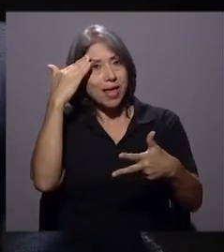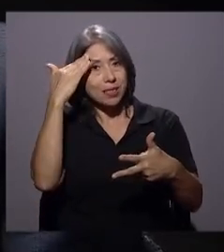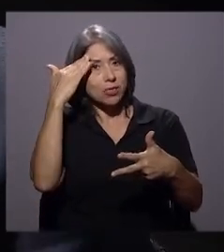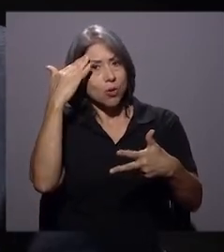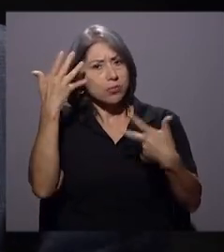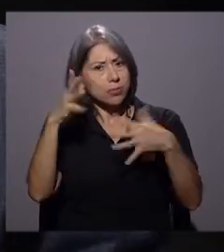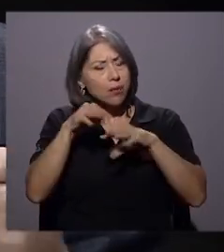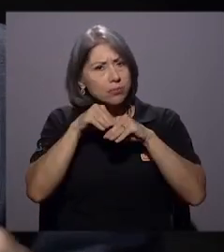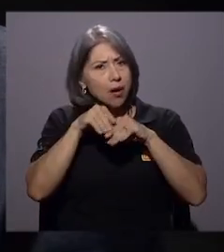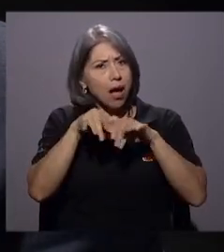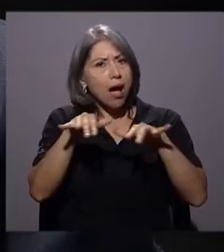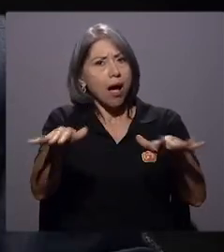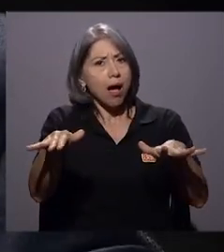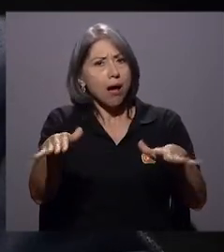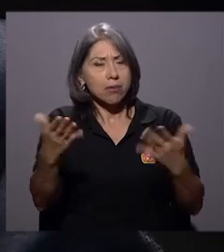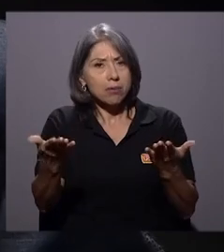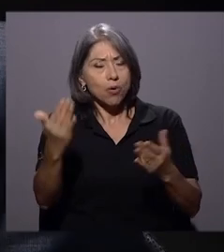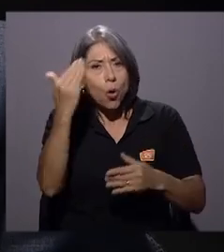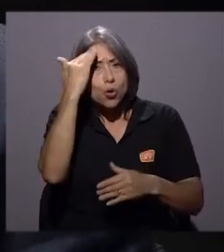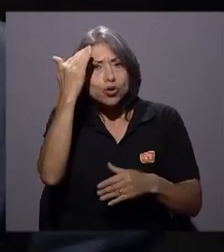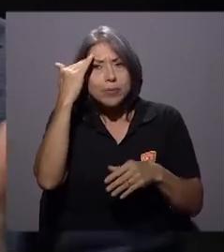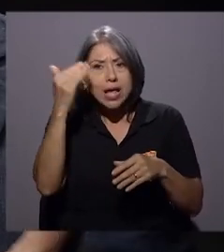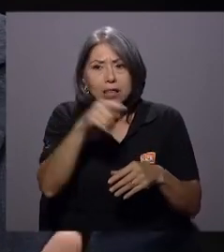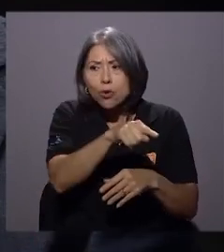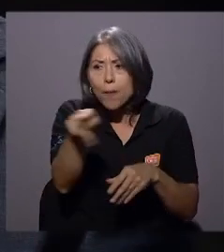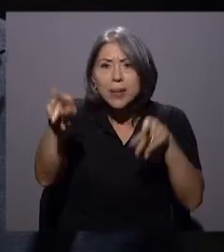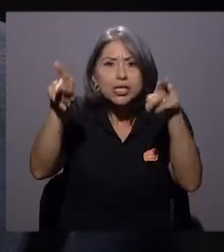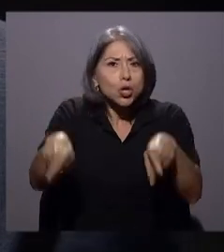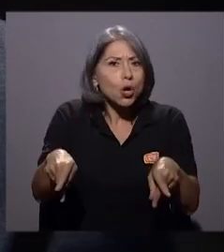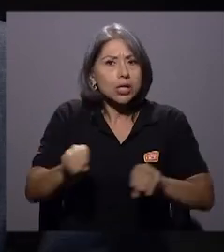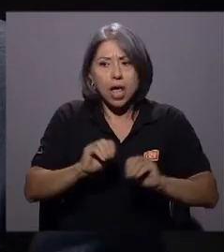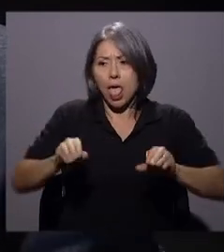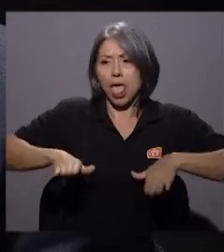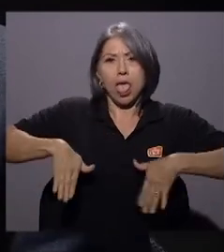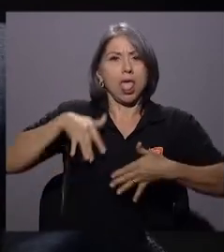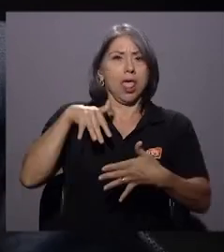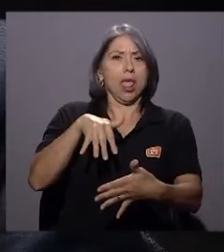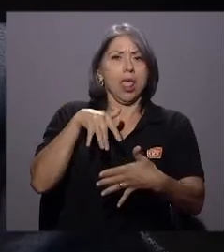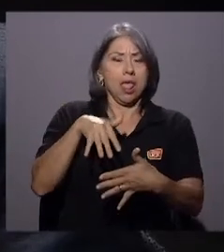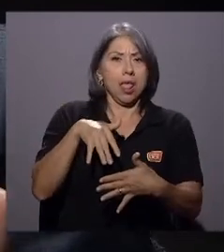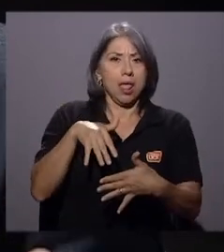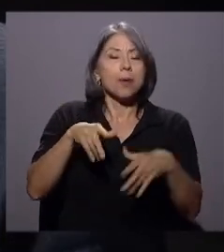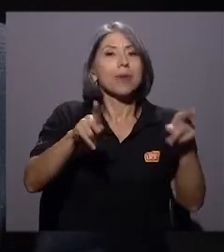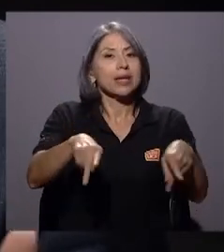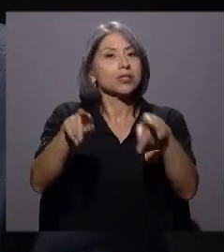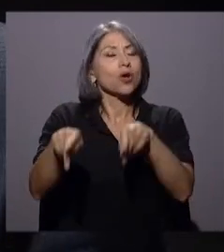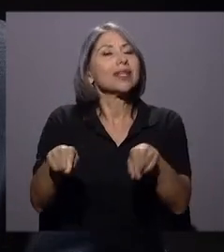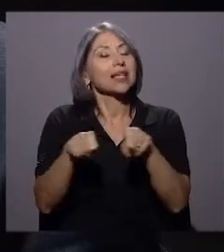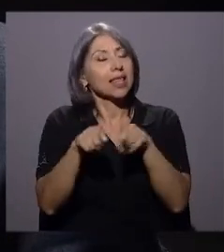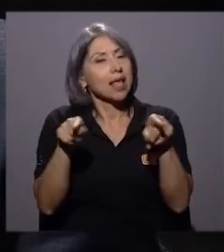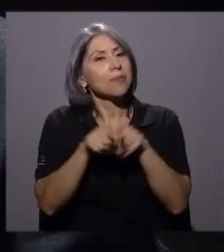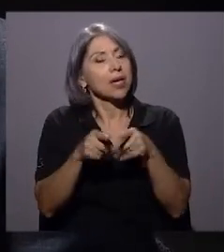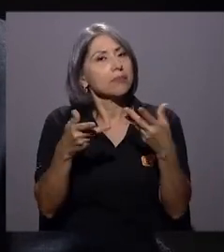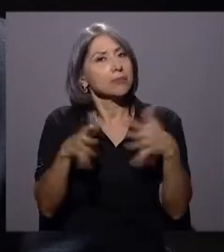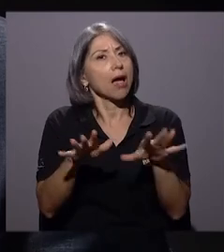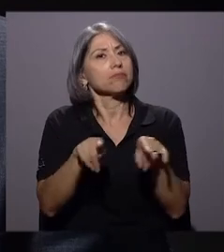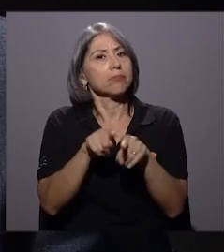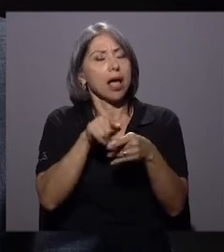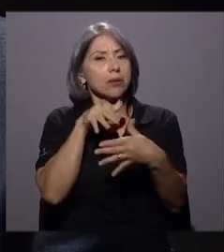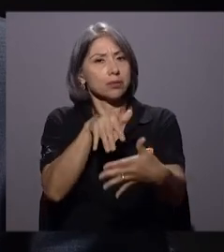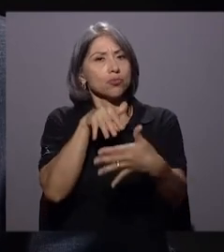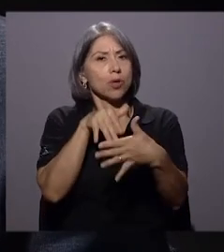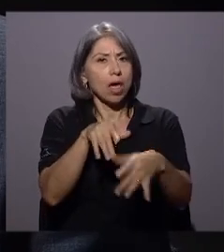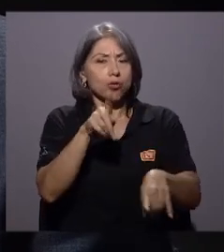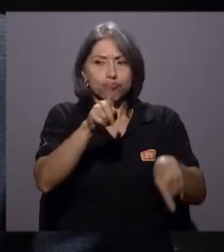El conocimiento en las personas no letradas. El conocimiento en las personas que también han adquirido un grado de formación importante. Así que yo